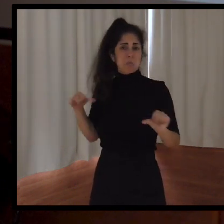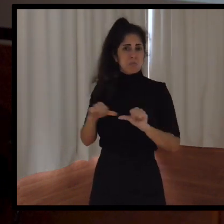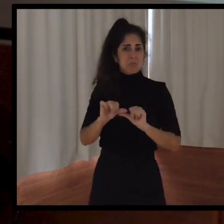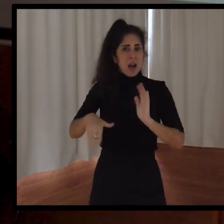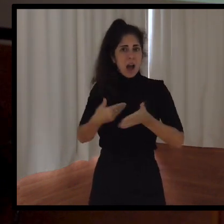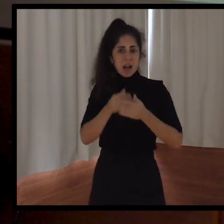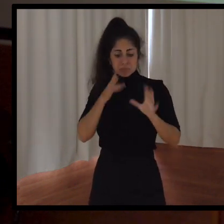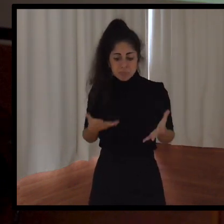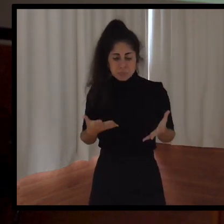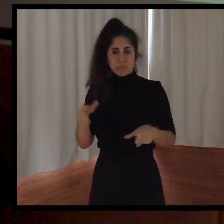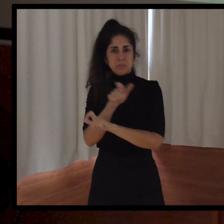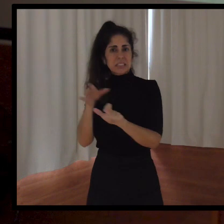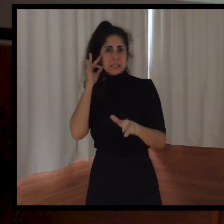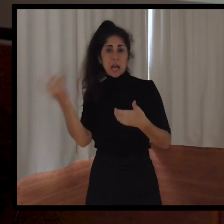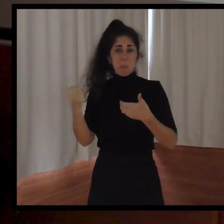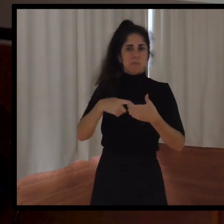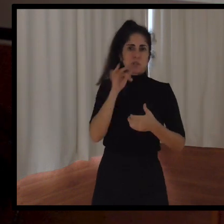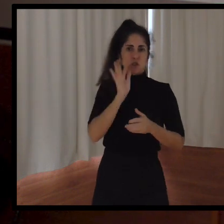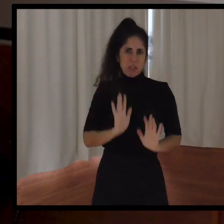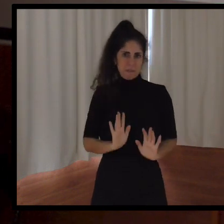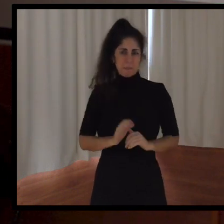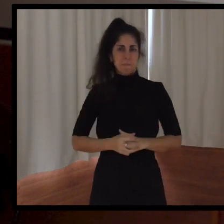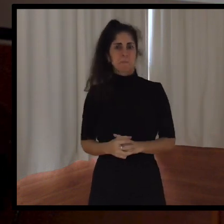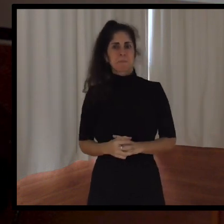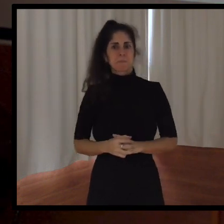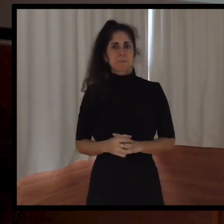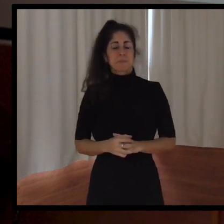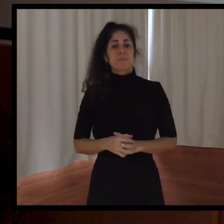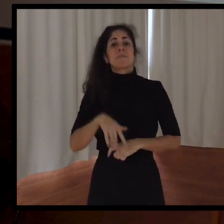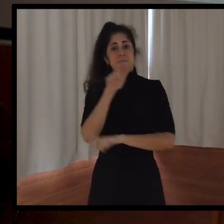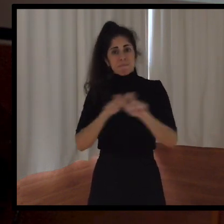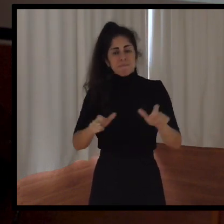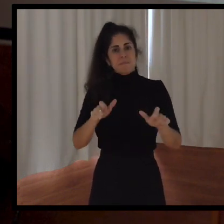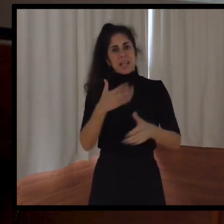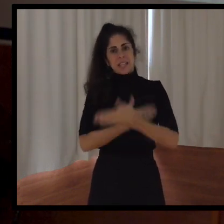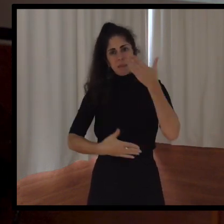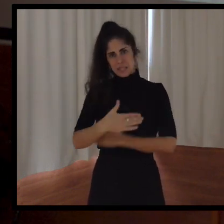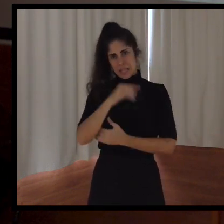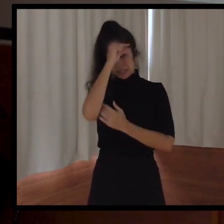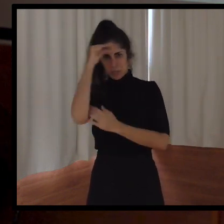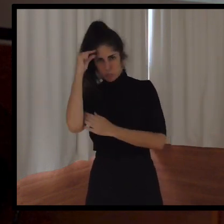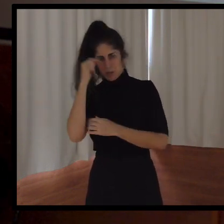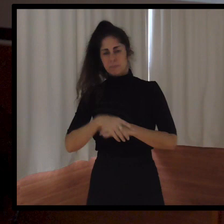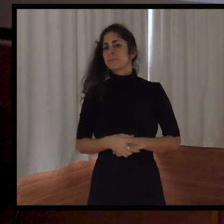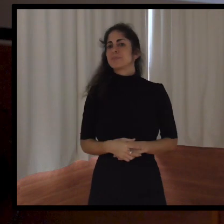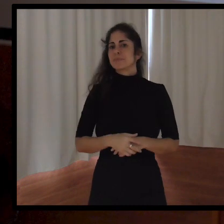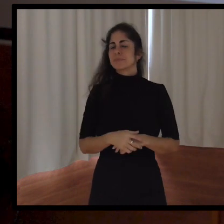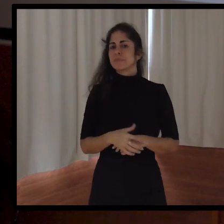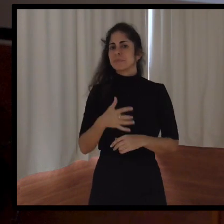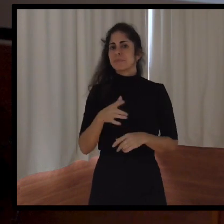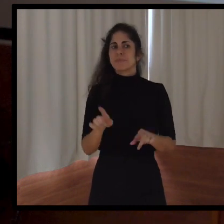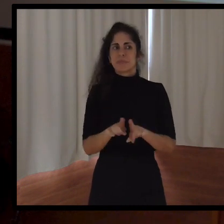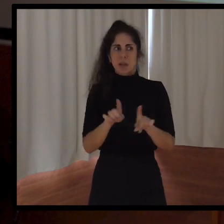que se incorporen con nosotros. con discapacidad intelectual. No tiene nada que ver que sea discapacidad física, tiene que ser